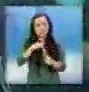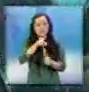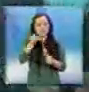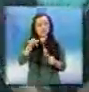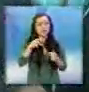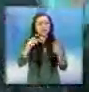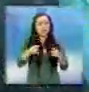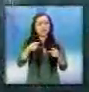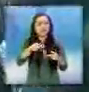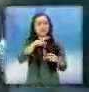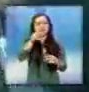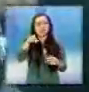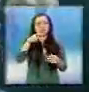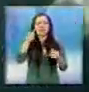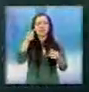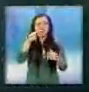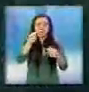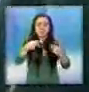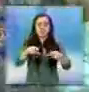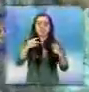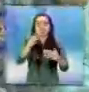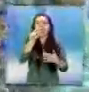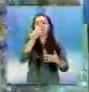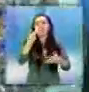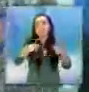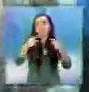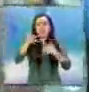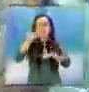es más reconocido que tus discursos parlamentarios.